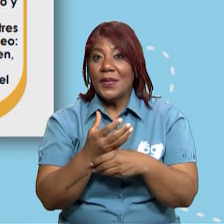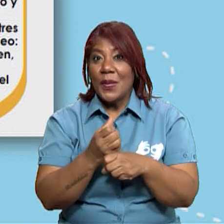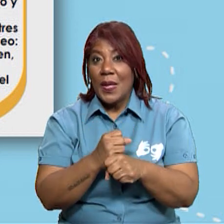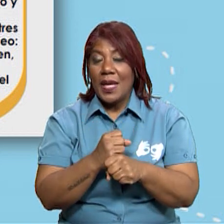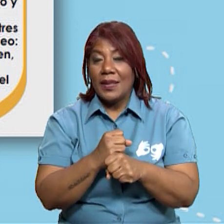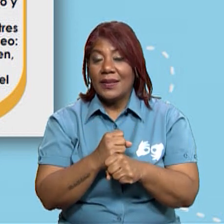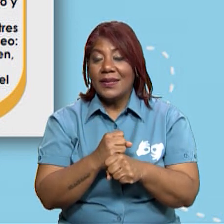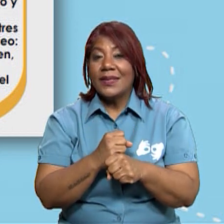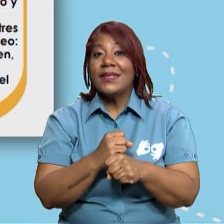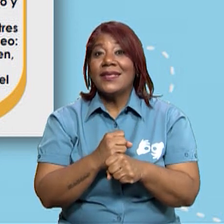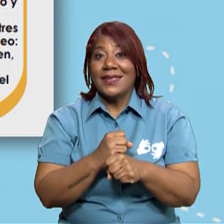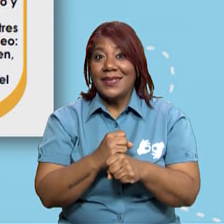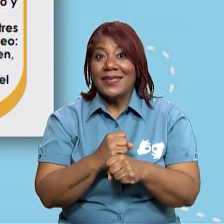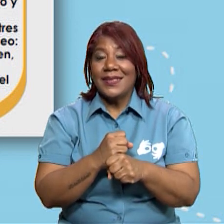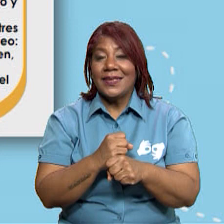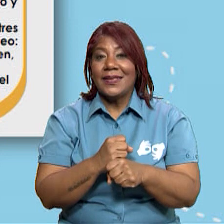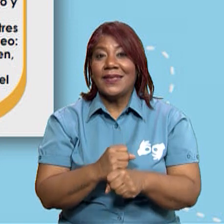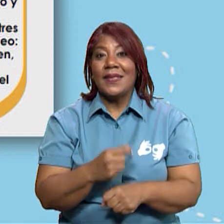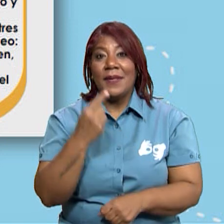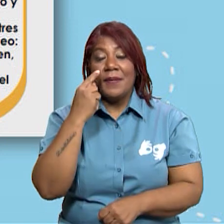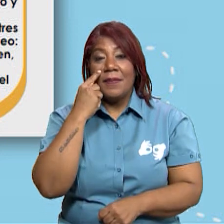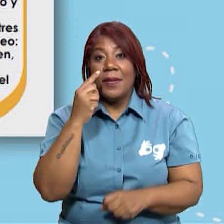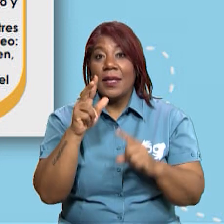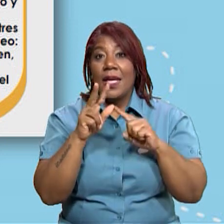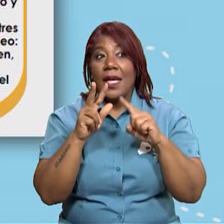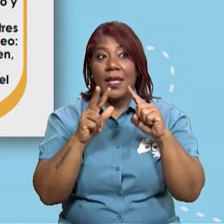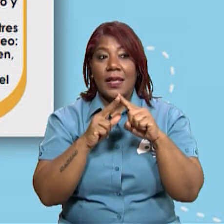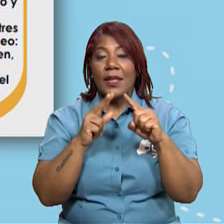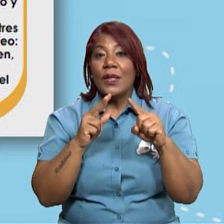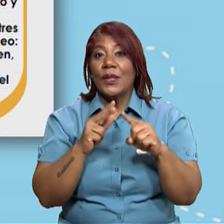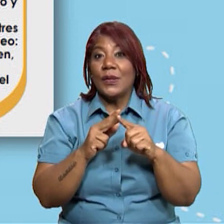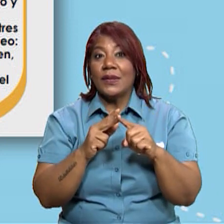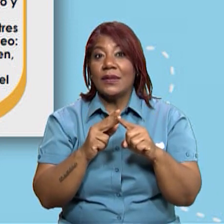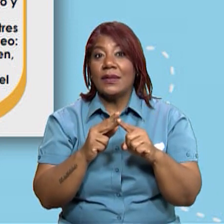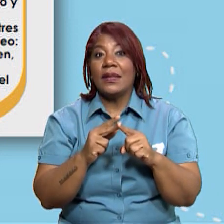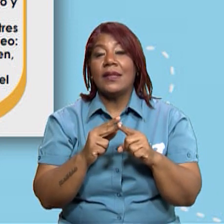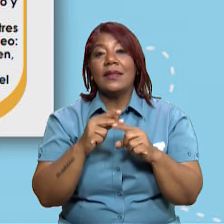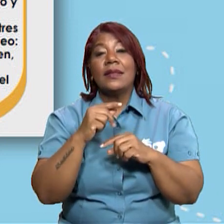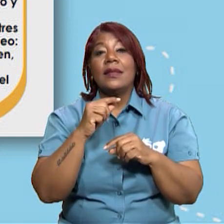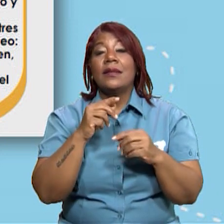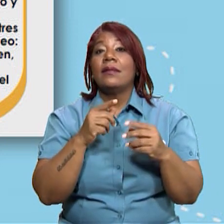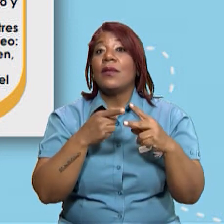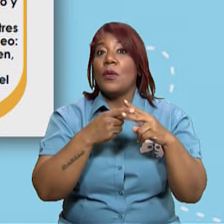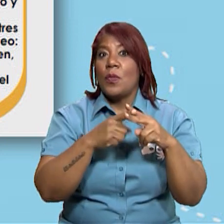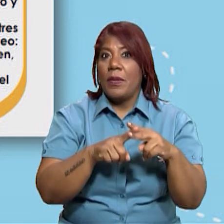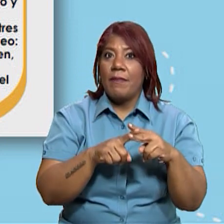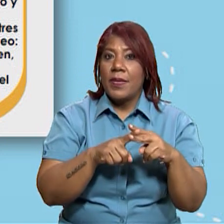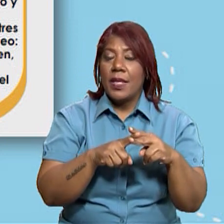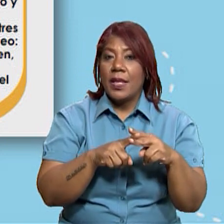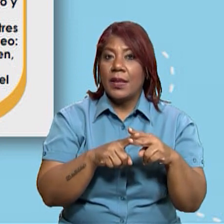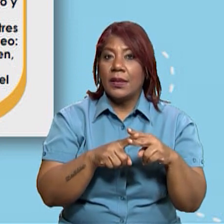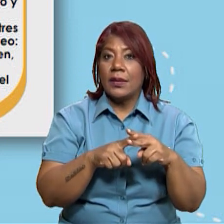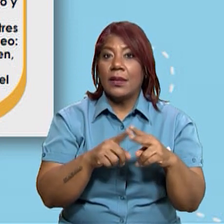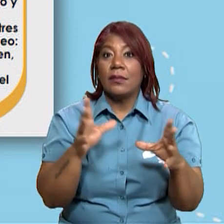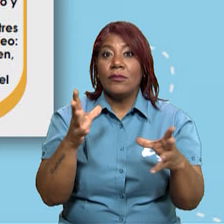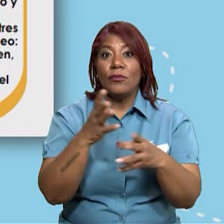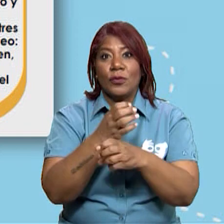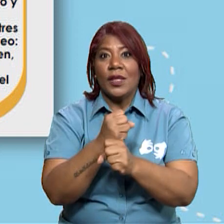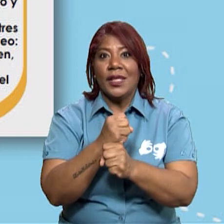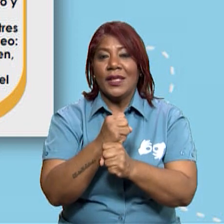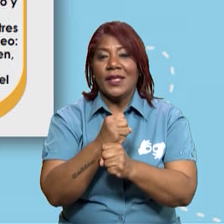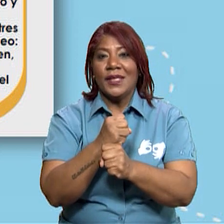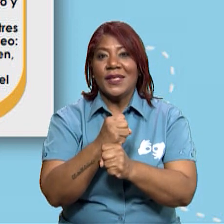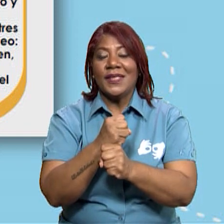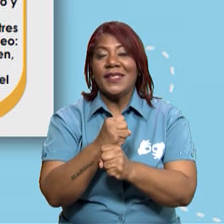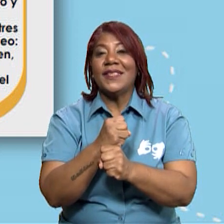sencillo. Toma en cuenta los tres momentos del video. La introducción, el resumen, el